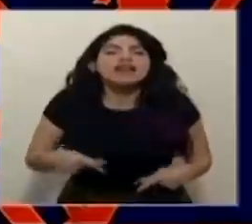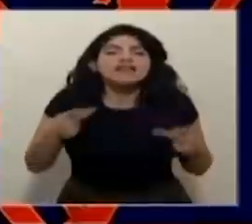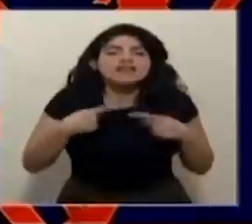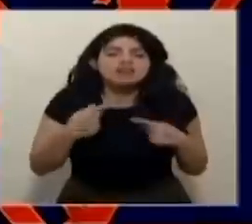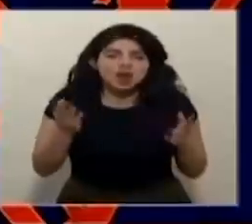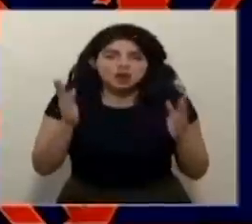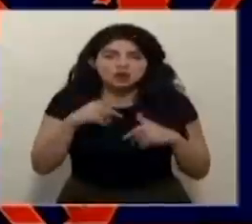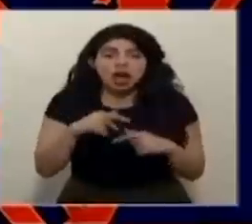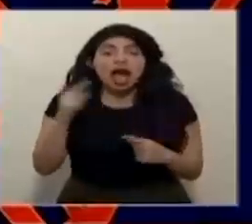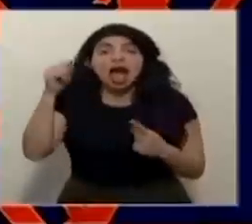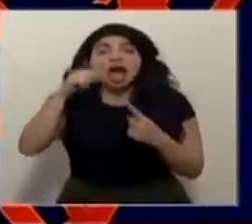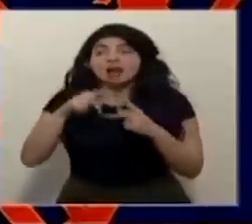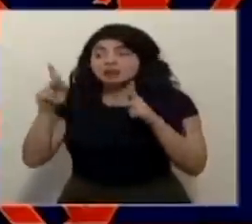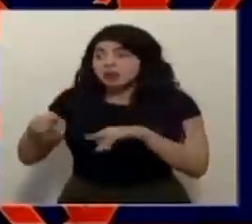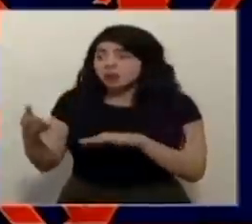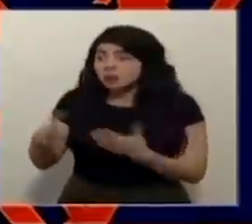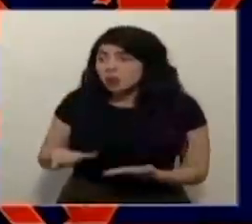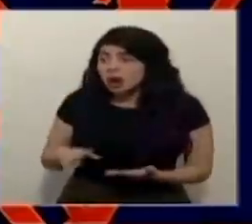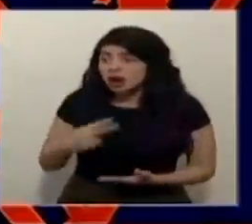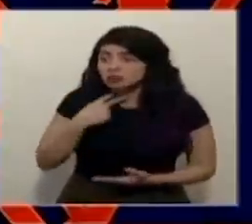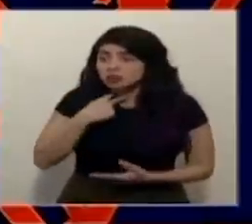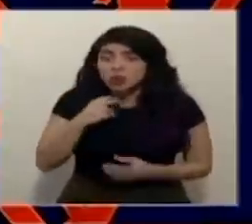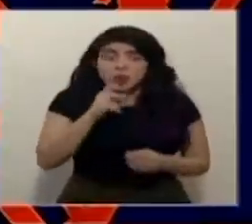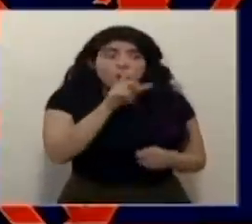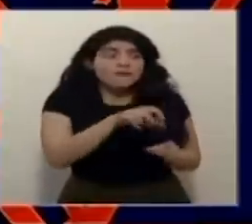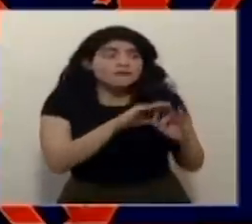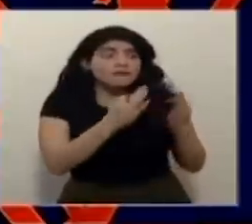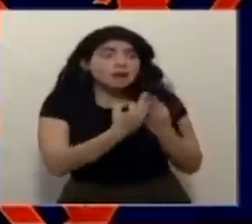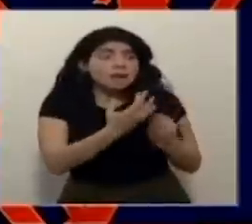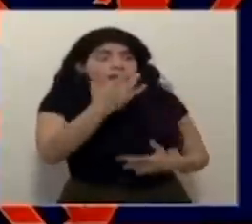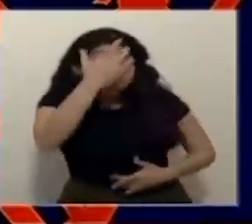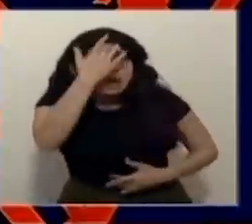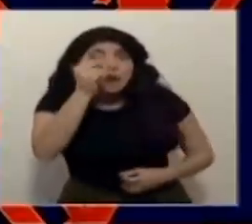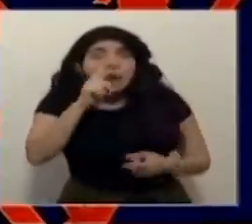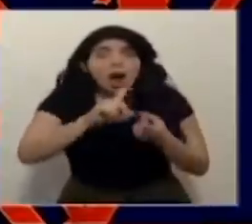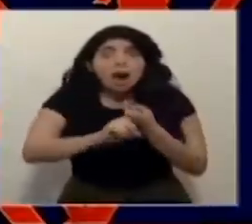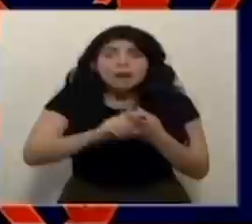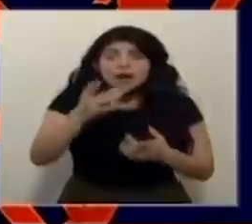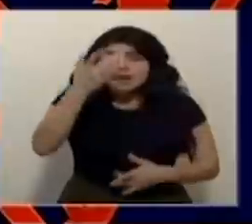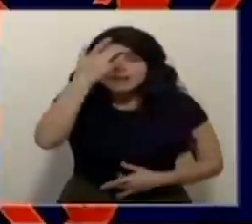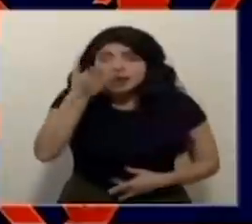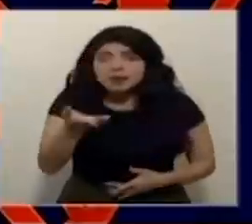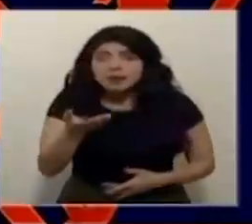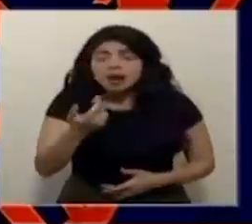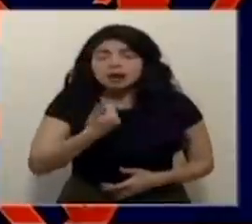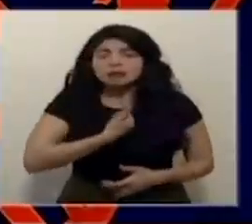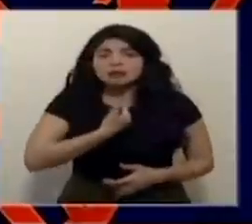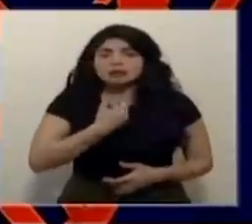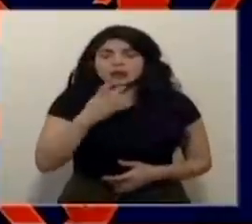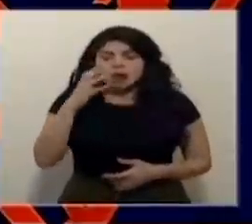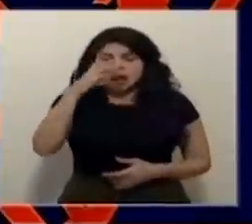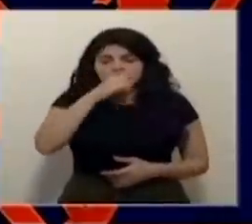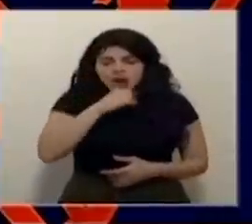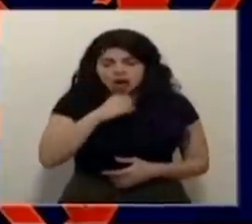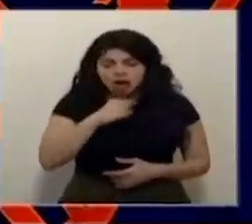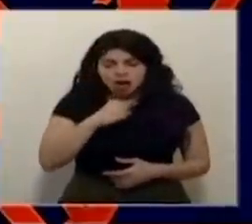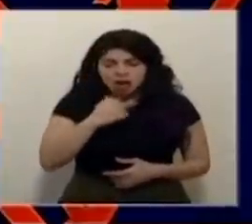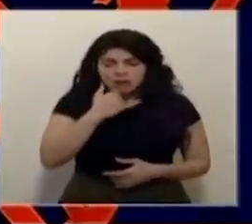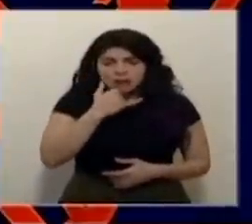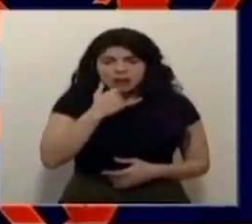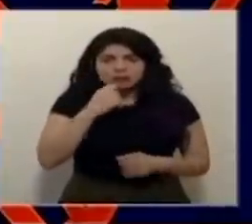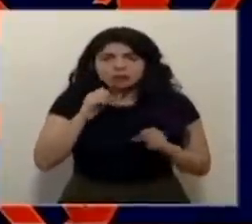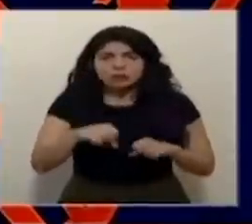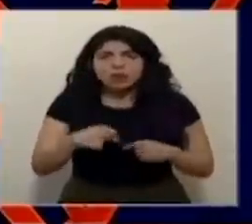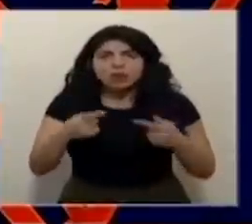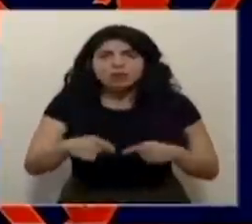perdemos un ser querido o hasta que se enferma alguien de la familia o algún amigo que muchas veces hacemos insight o entendemos lo que puede pasar